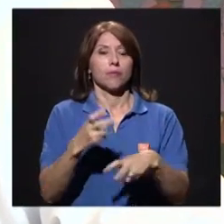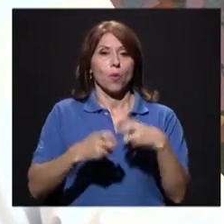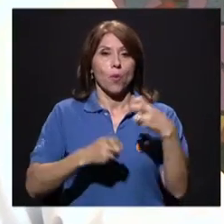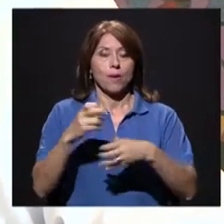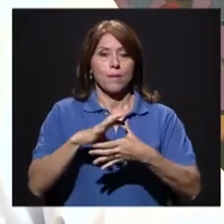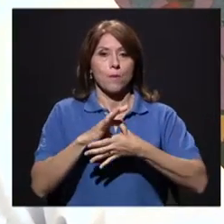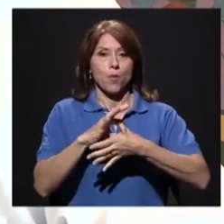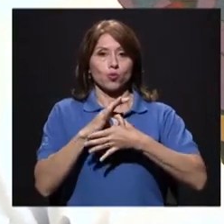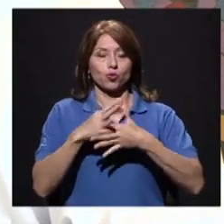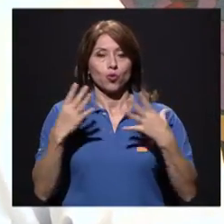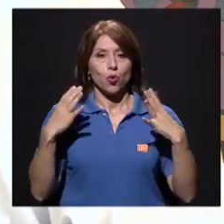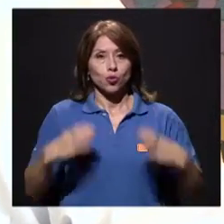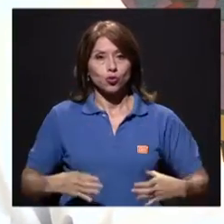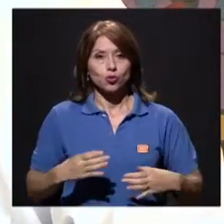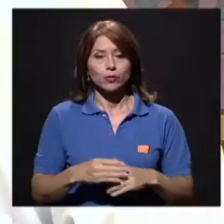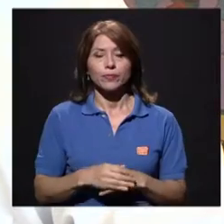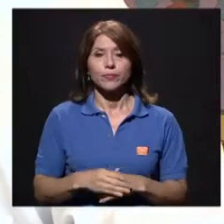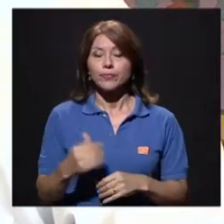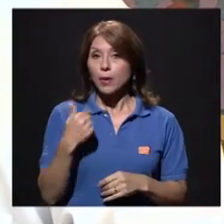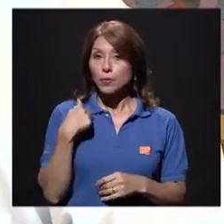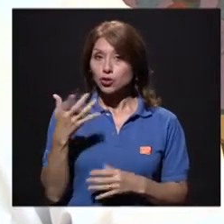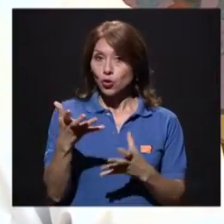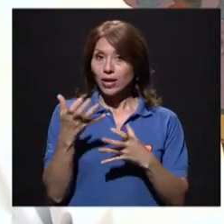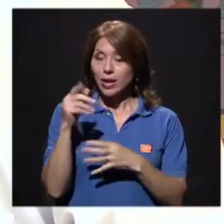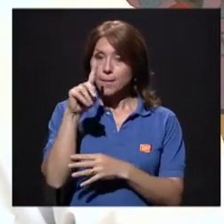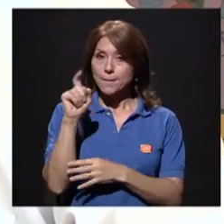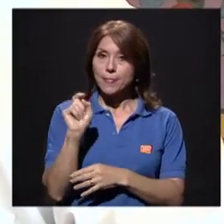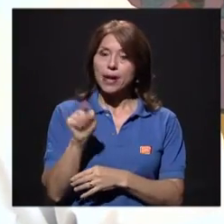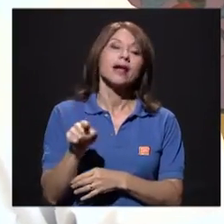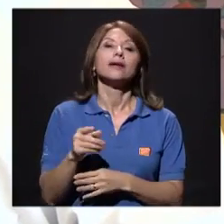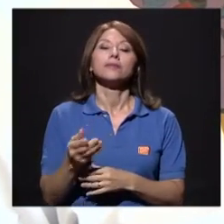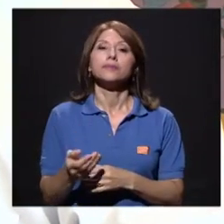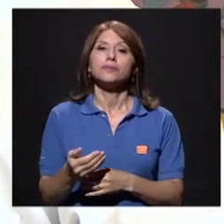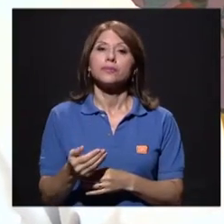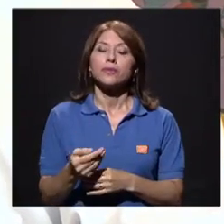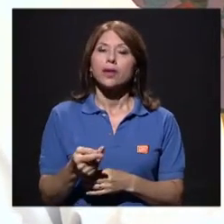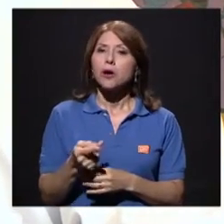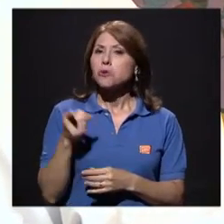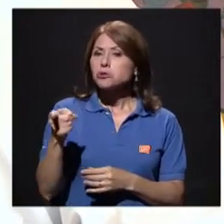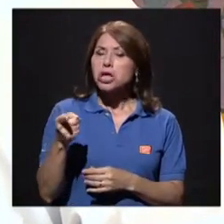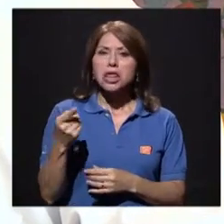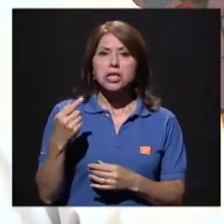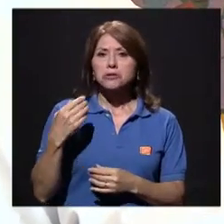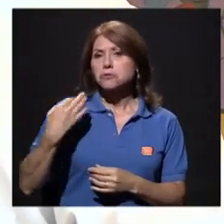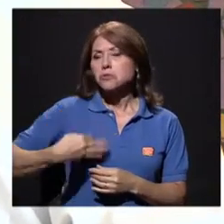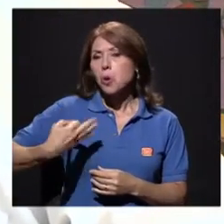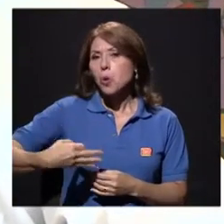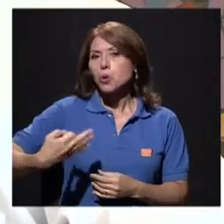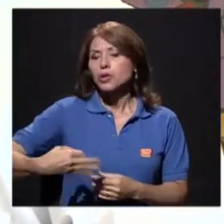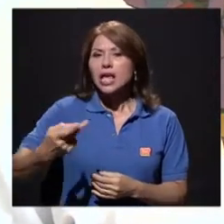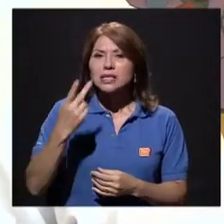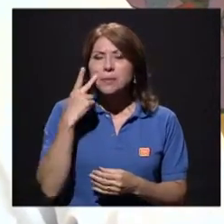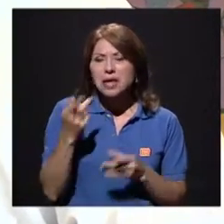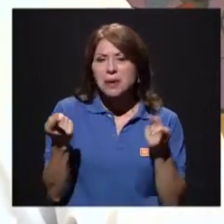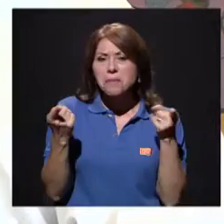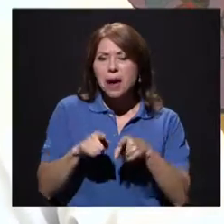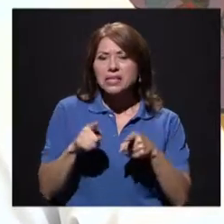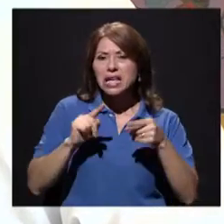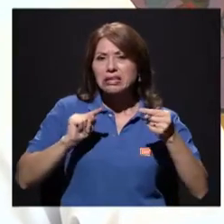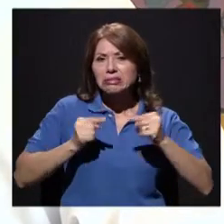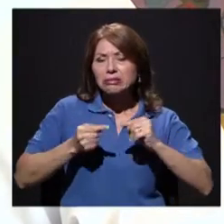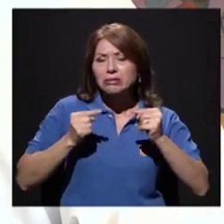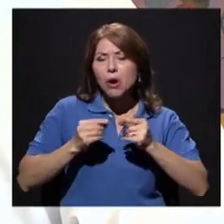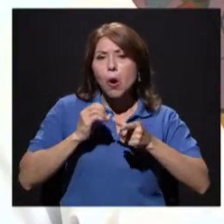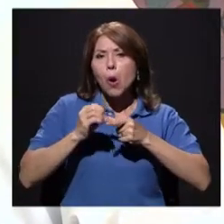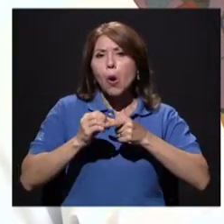que yo quería plantearle. En la práctica diaria, ustedes, ¿por qué es que ven que ocurren principalmente las lesiones?